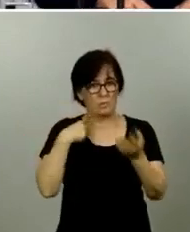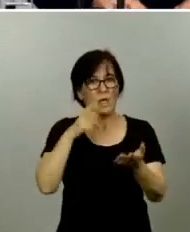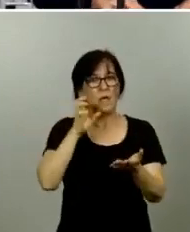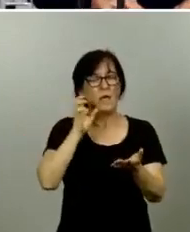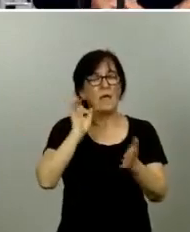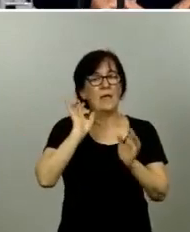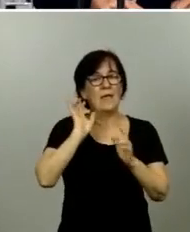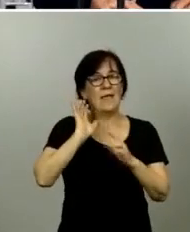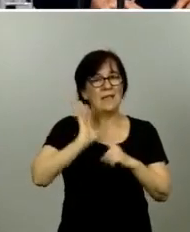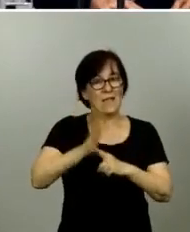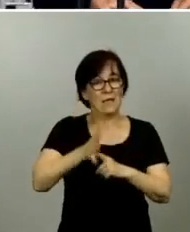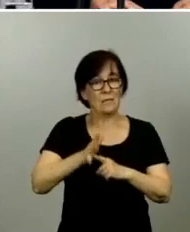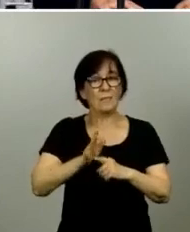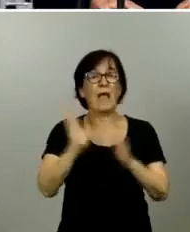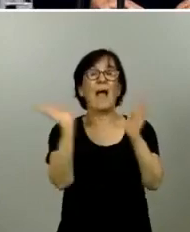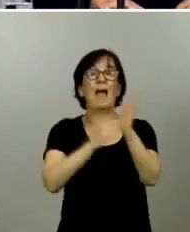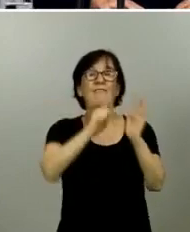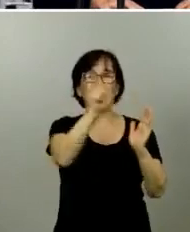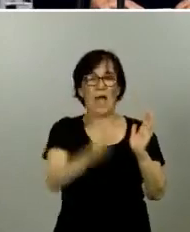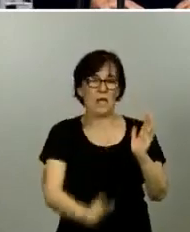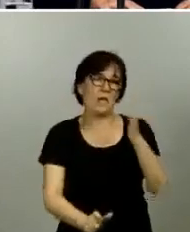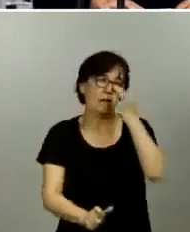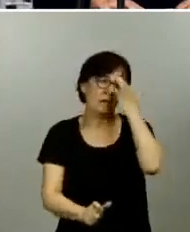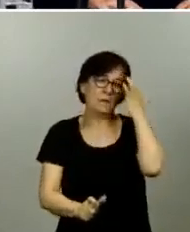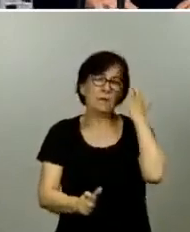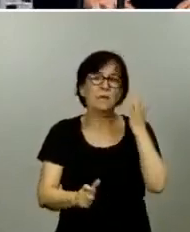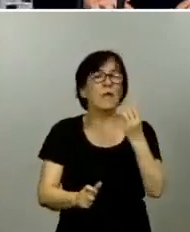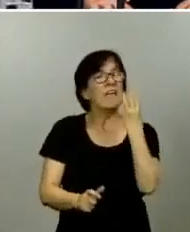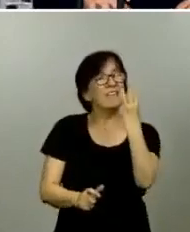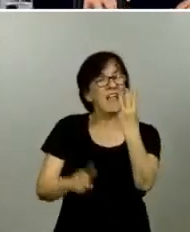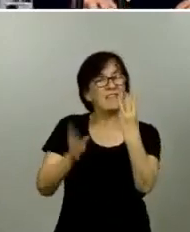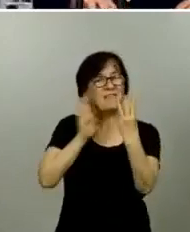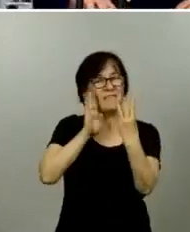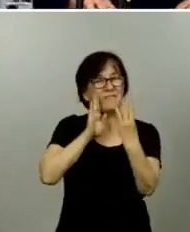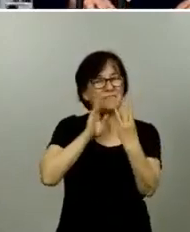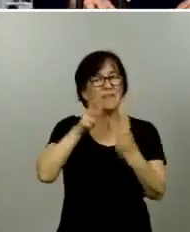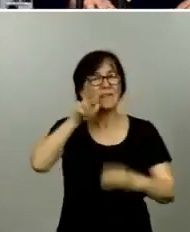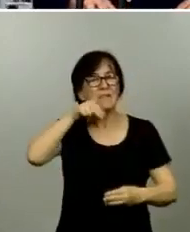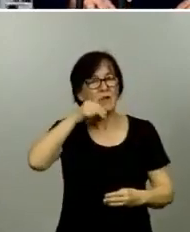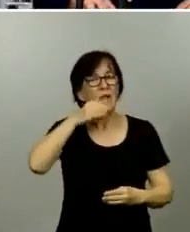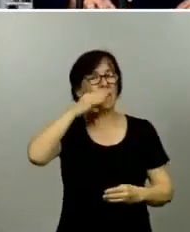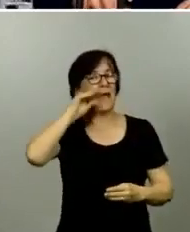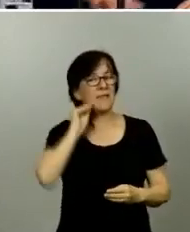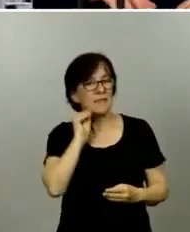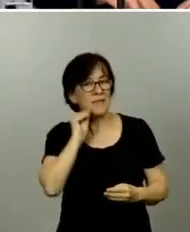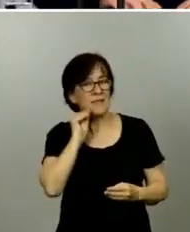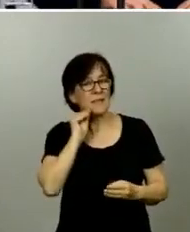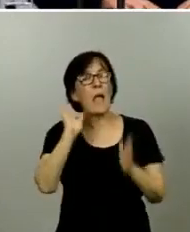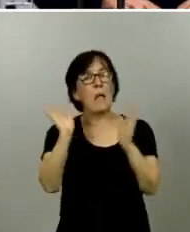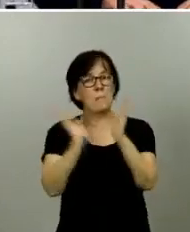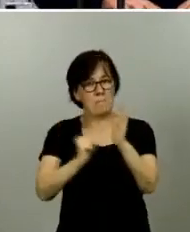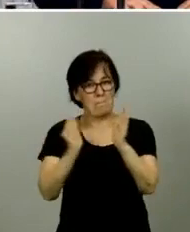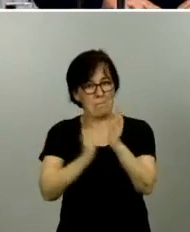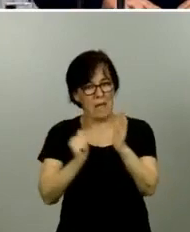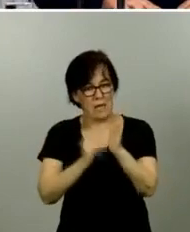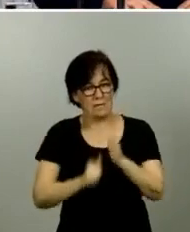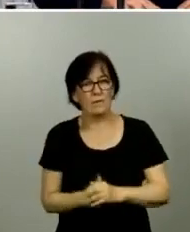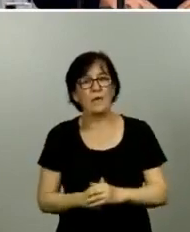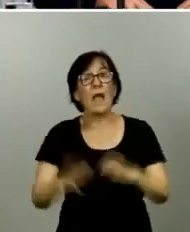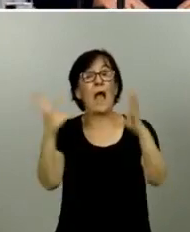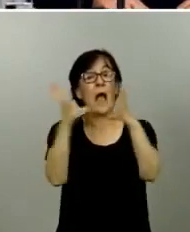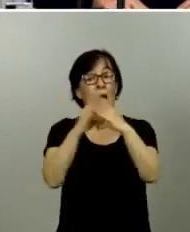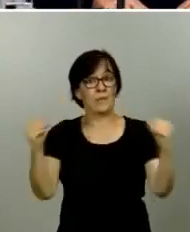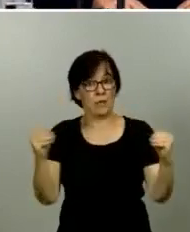En la comunidad valenciana pasan las tres provincias, Alicante, Castellón y Valencia. En Andalucía